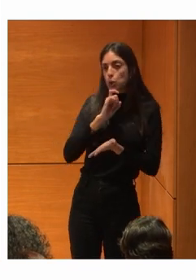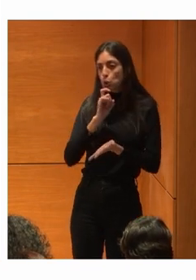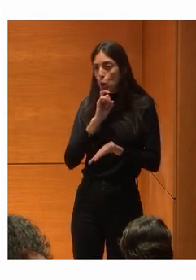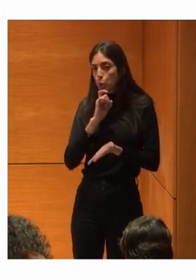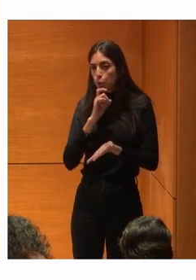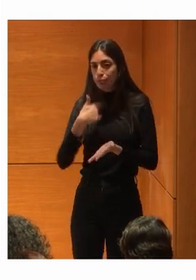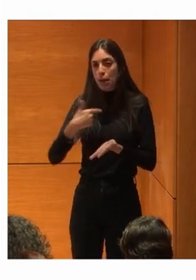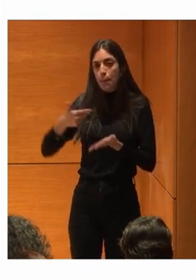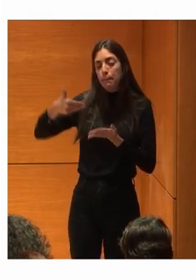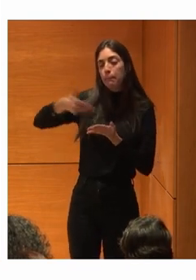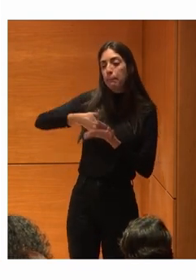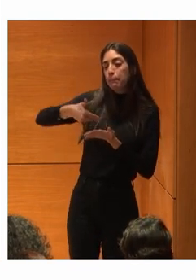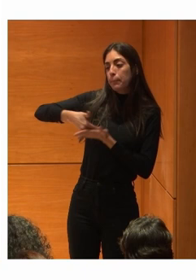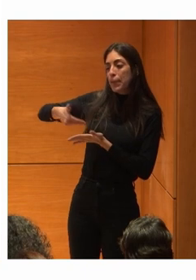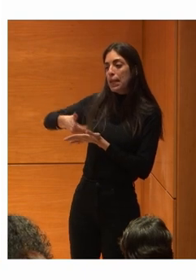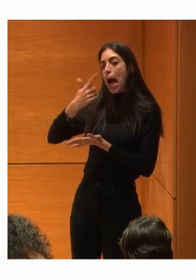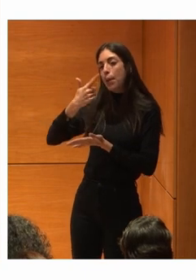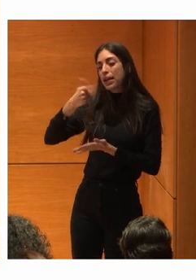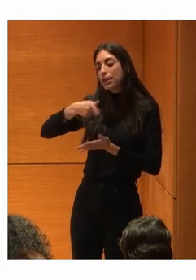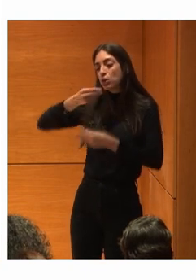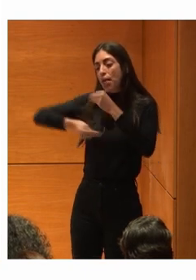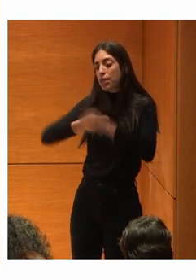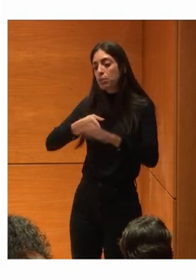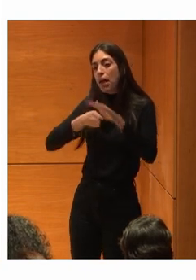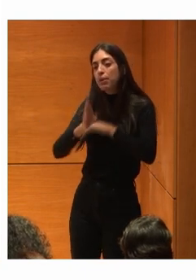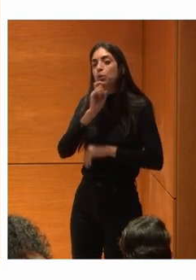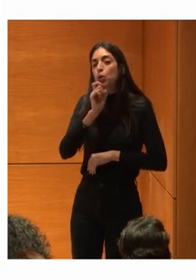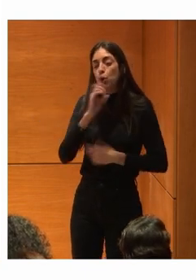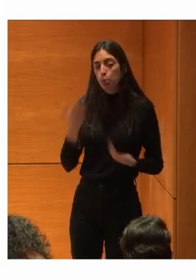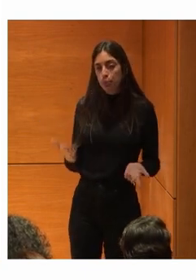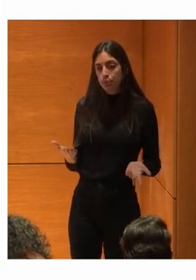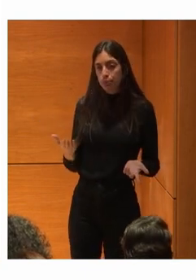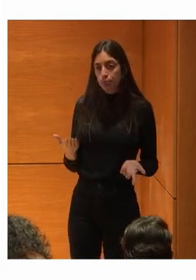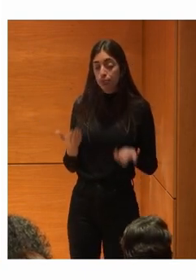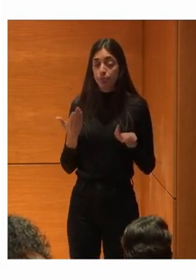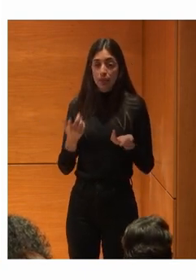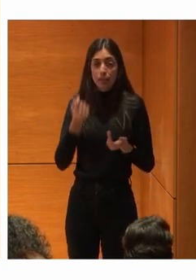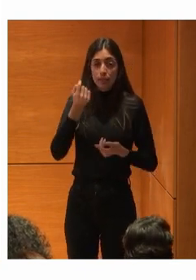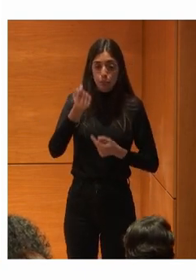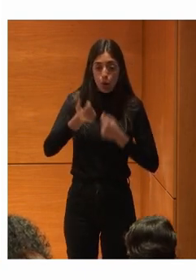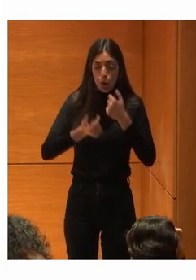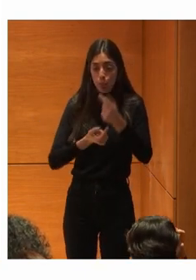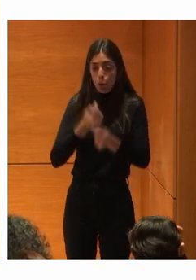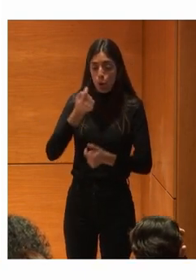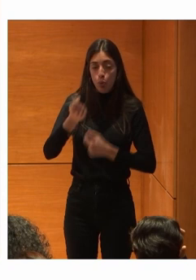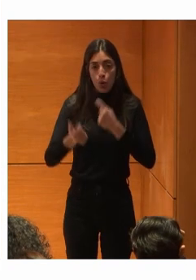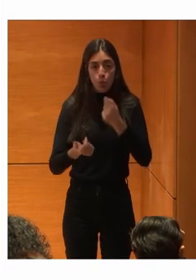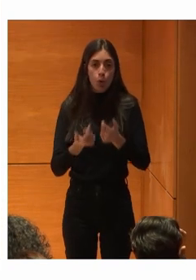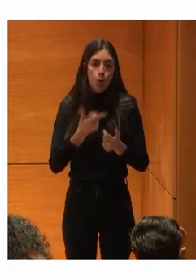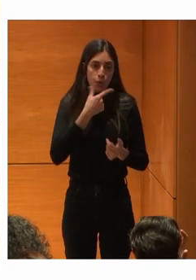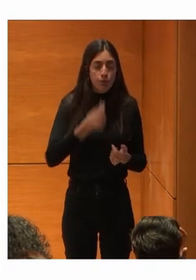Ellos ya te piden Oye Y esto Cómo lo hacemos Accesible Ya es algo Que se va haciendo Algo nativo Orgánico De la